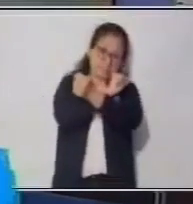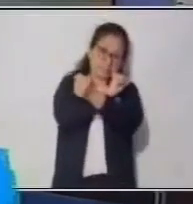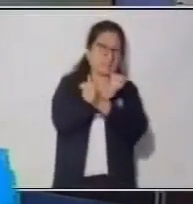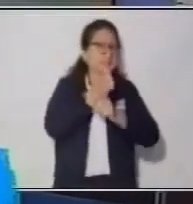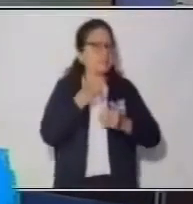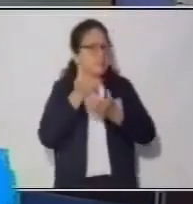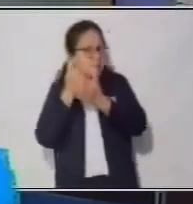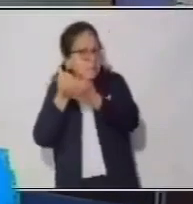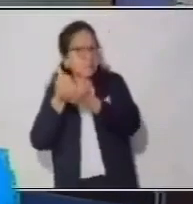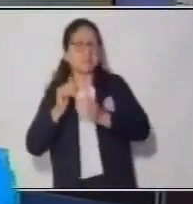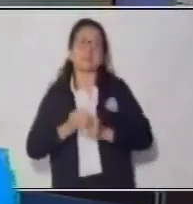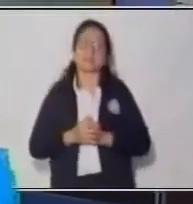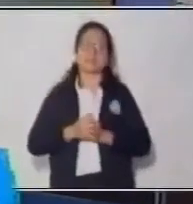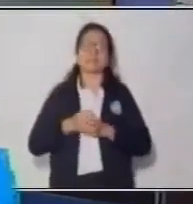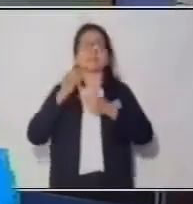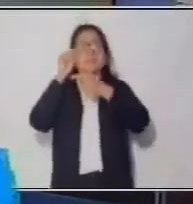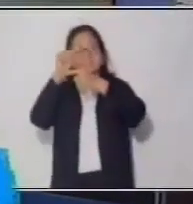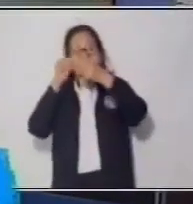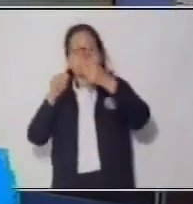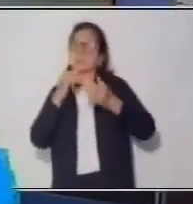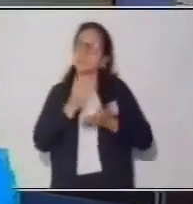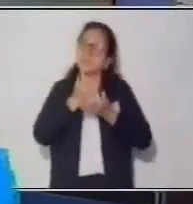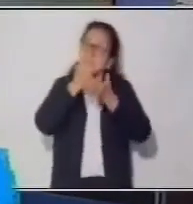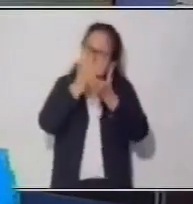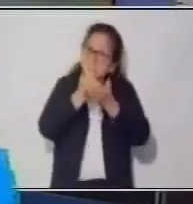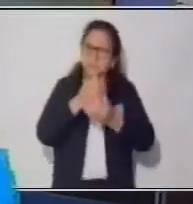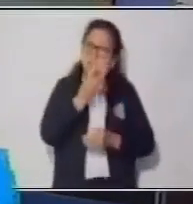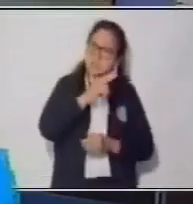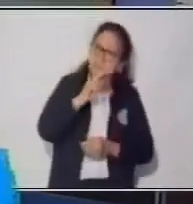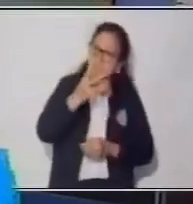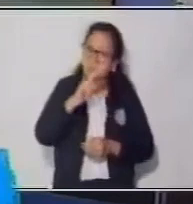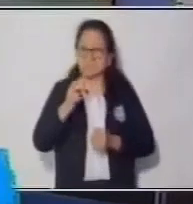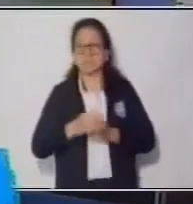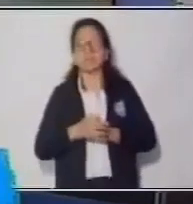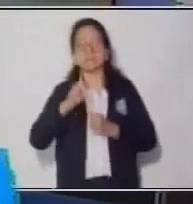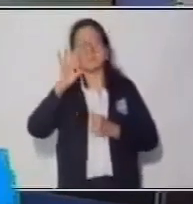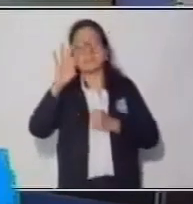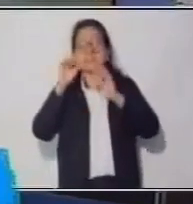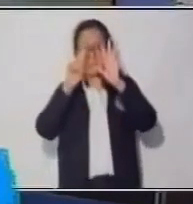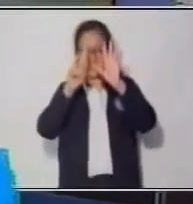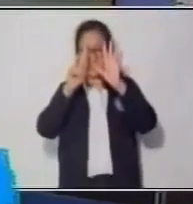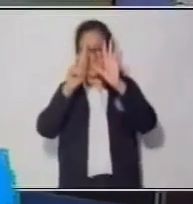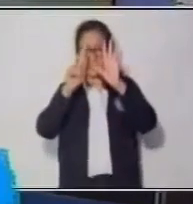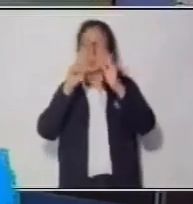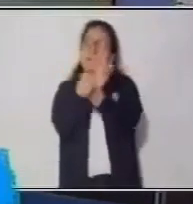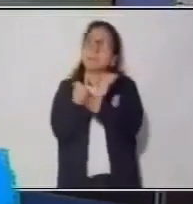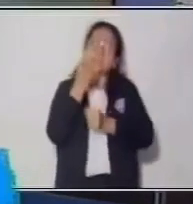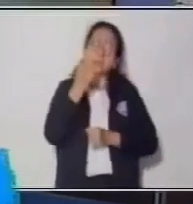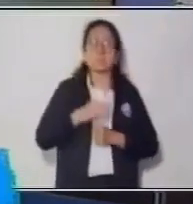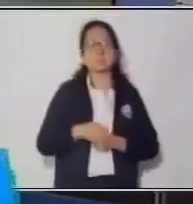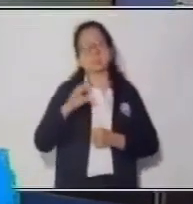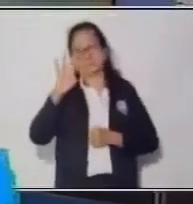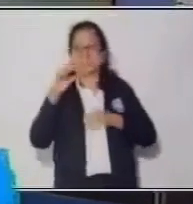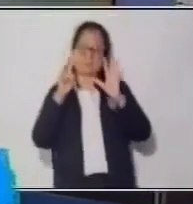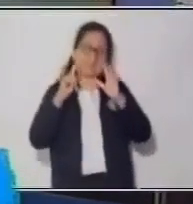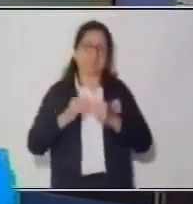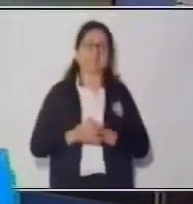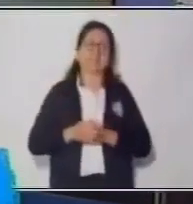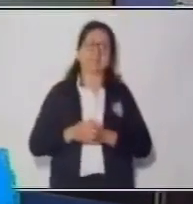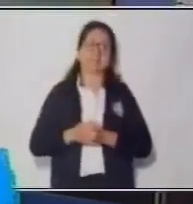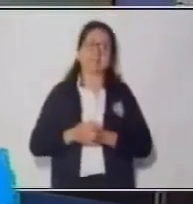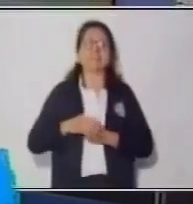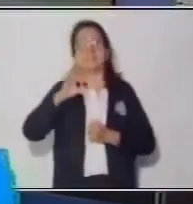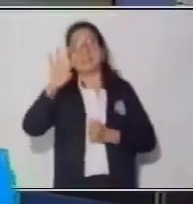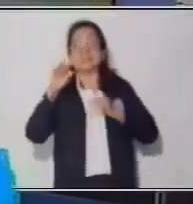y la división. Entonces, decimos, 36 por 1, 36. Y